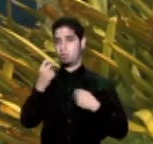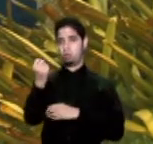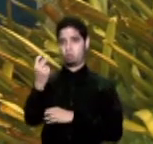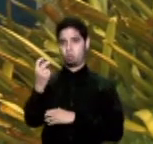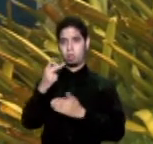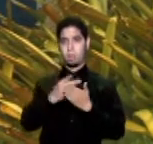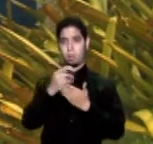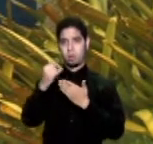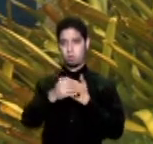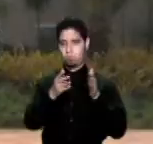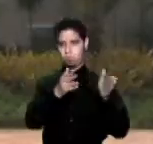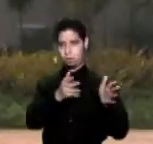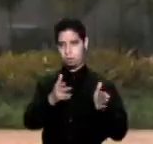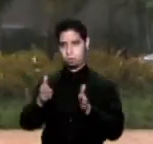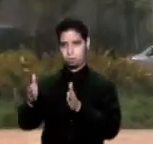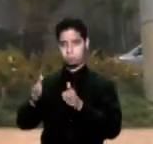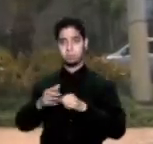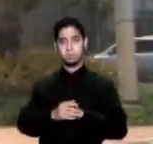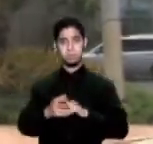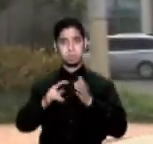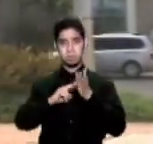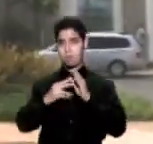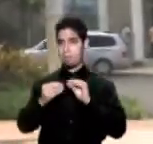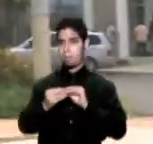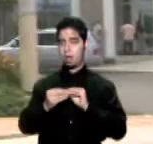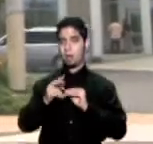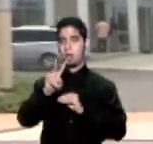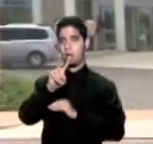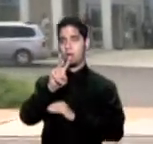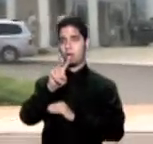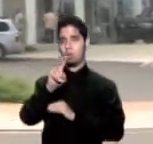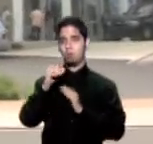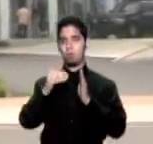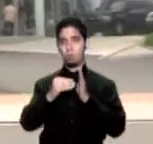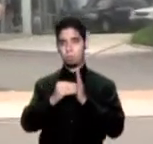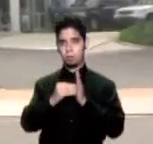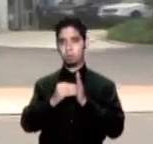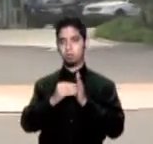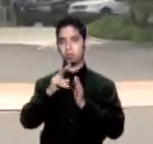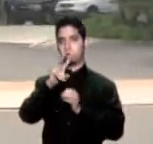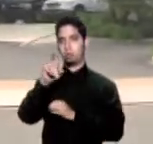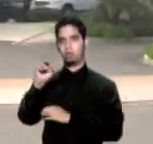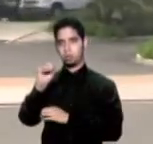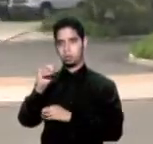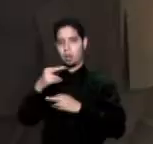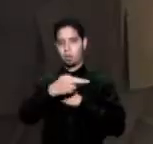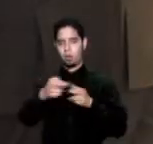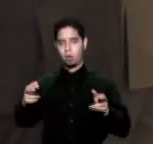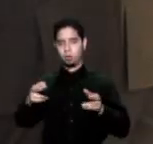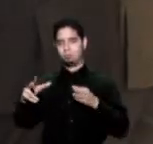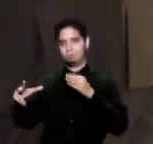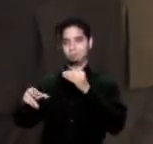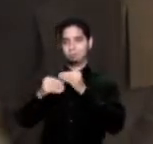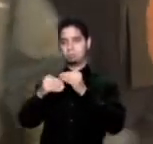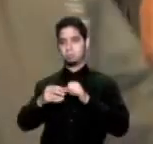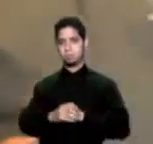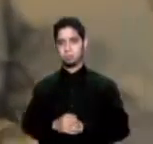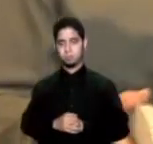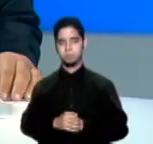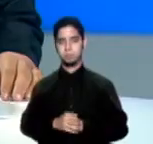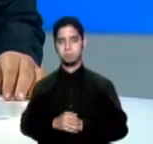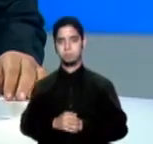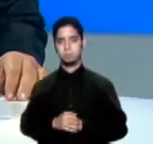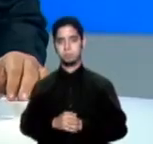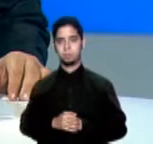distintas fases de planificación que significa más de 2.200 habitaciones adicionales una inversión que supera los 800 millones de dólares